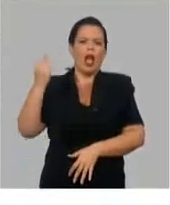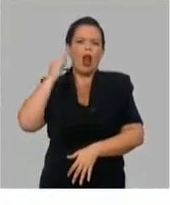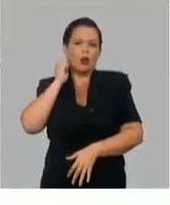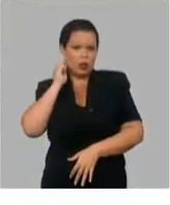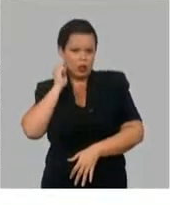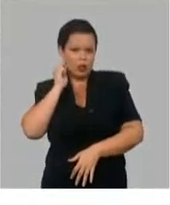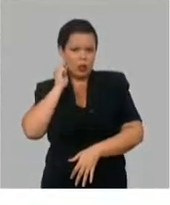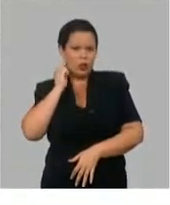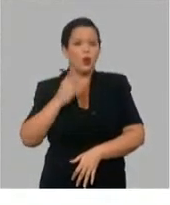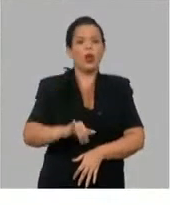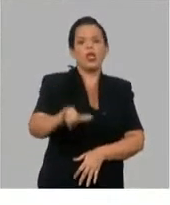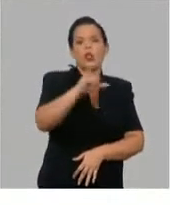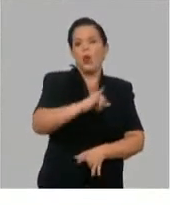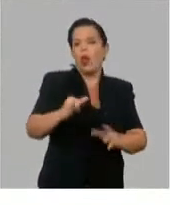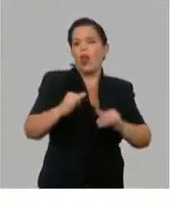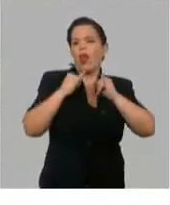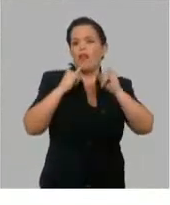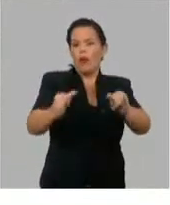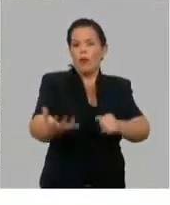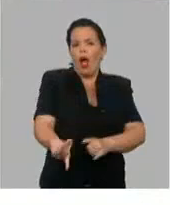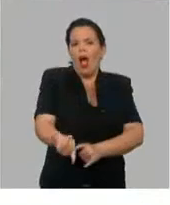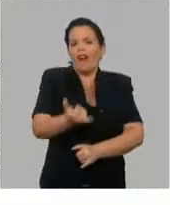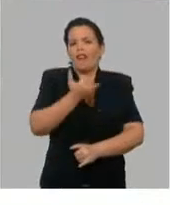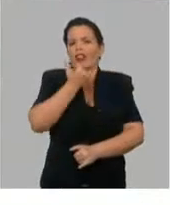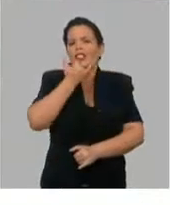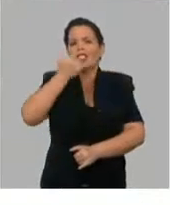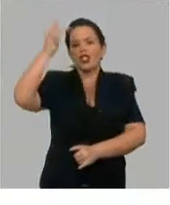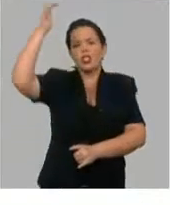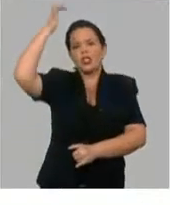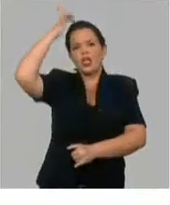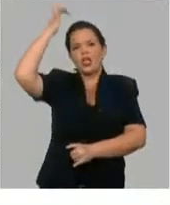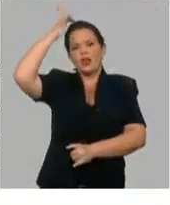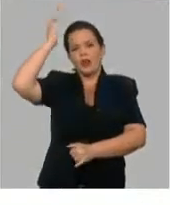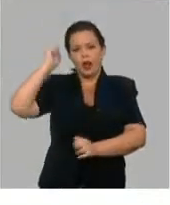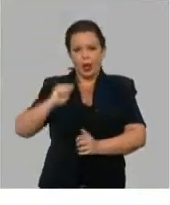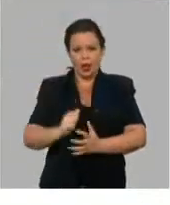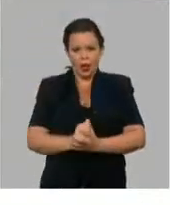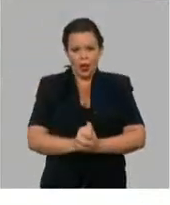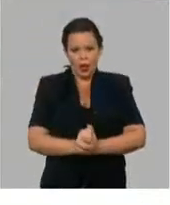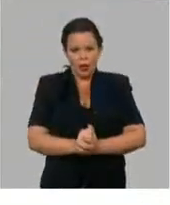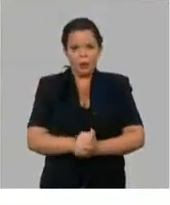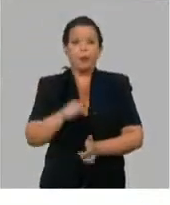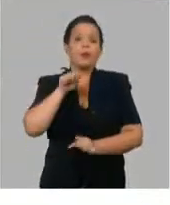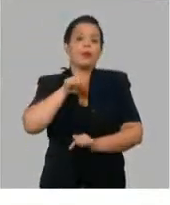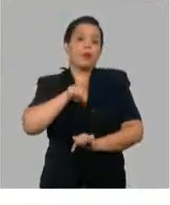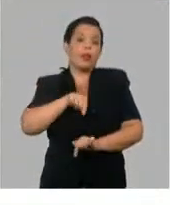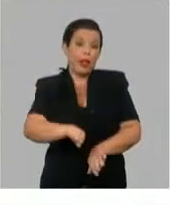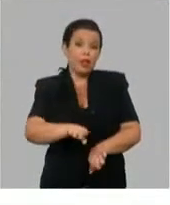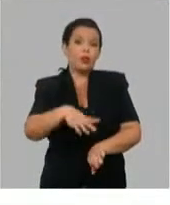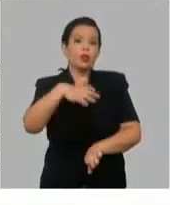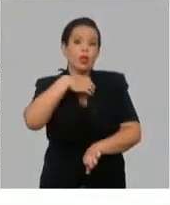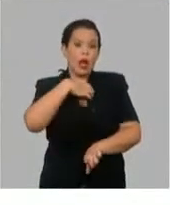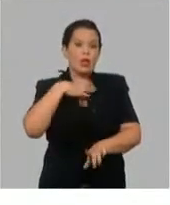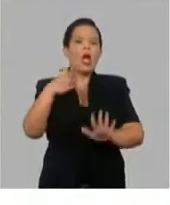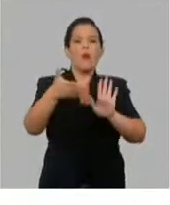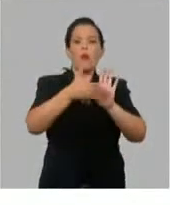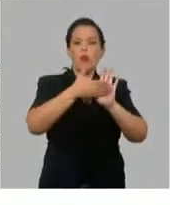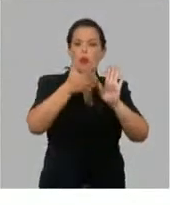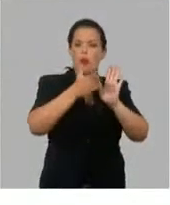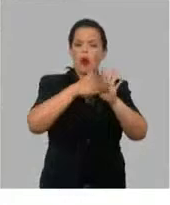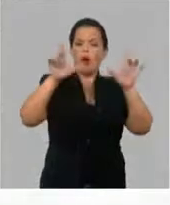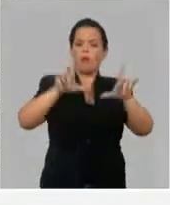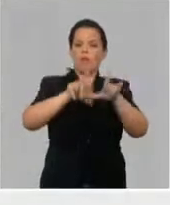cerebral. Y supuestamente eso también estaba basado en pruebas audiométricas, en pruebas vestibulares,